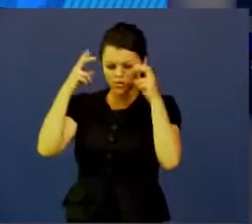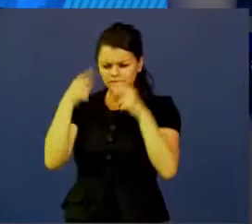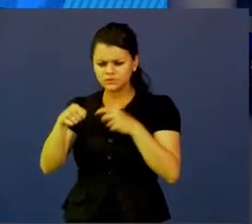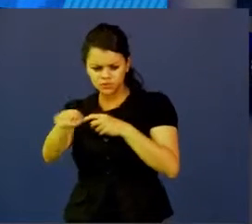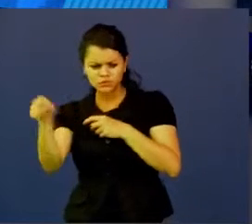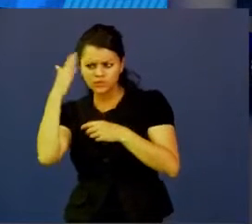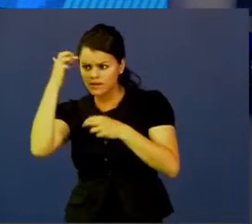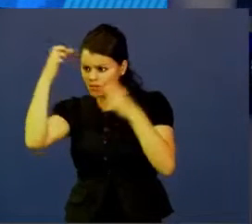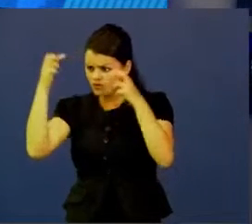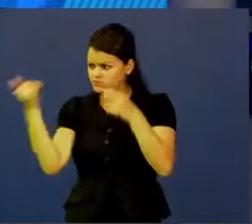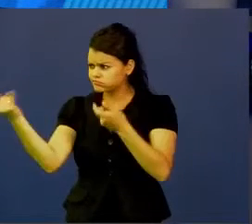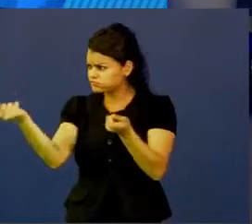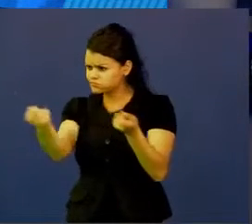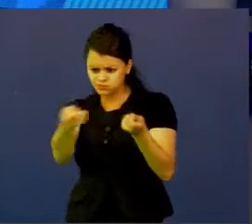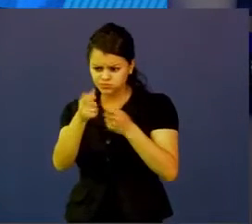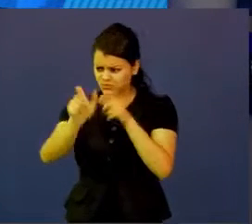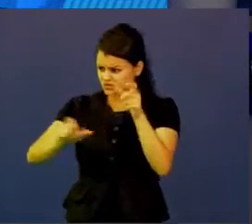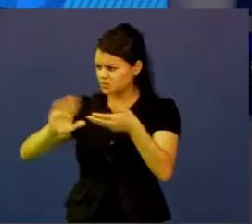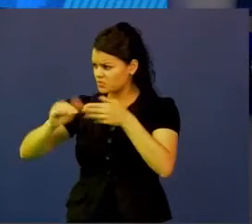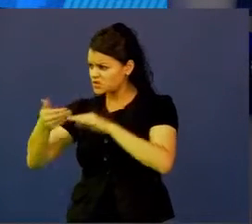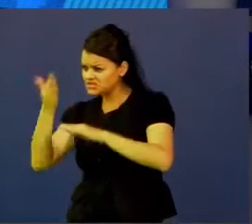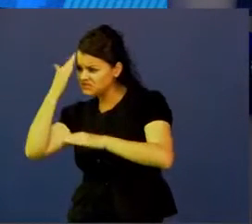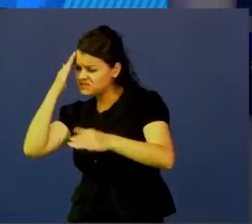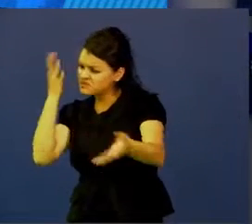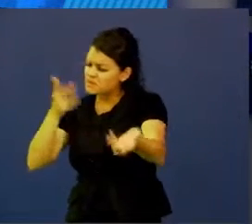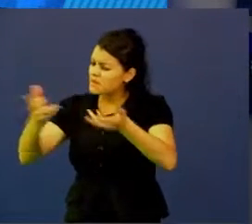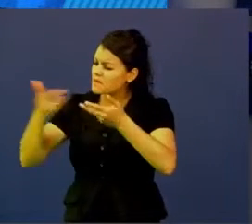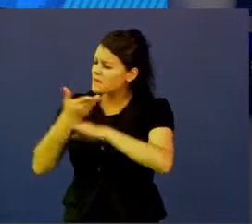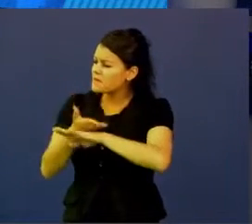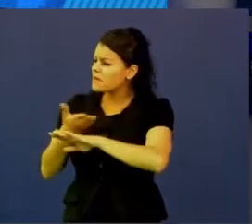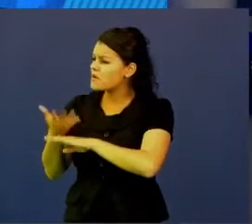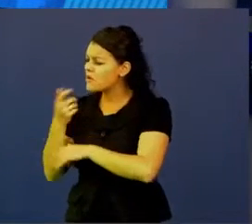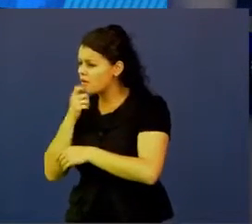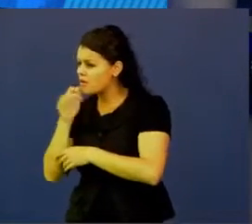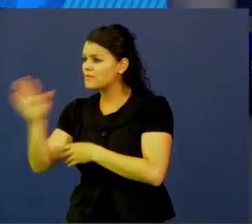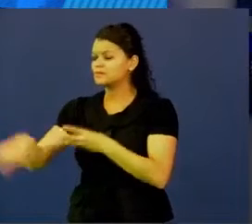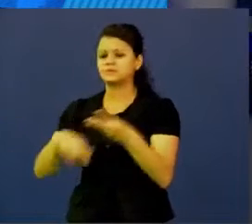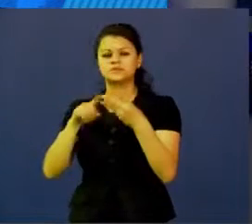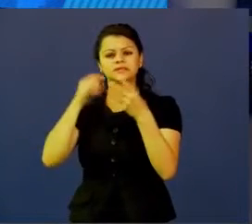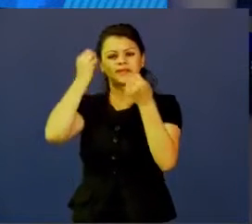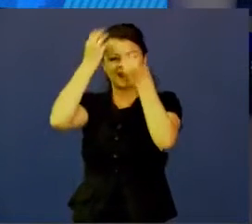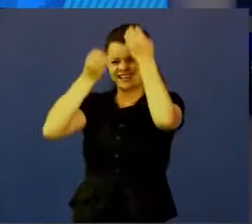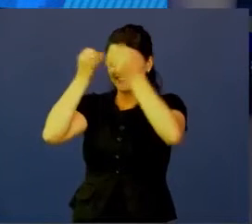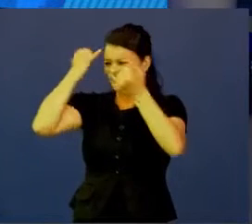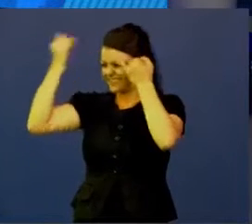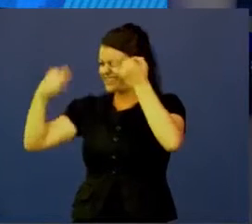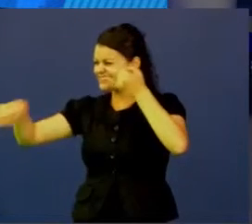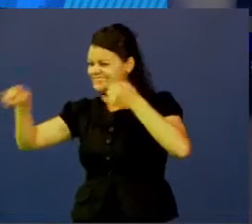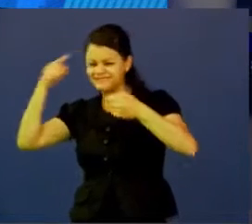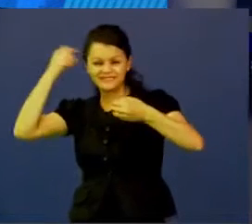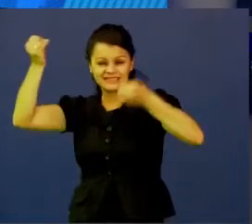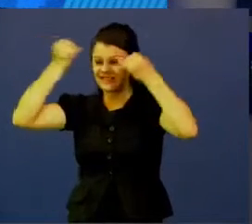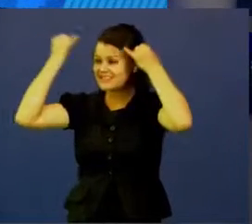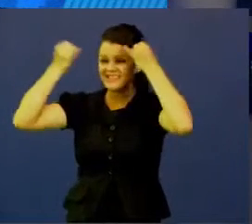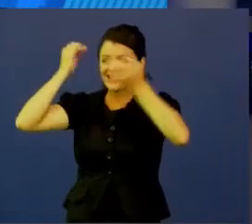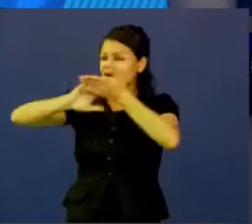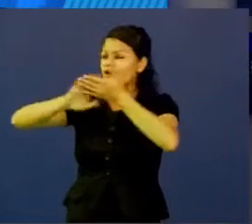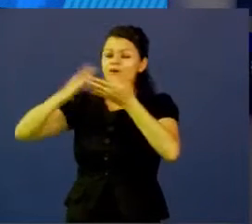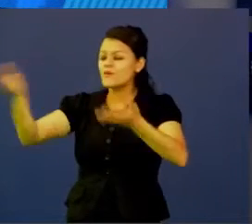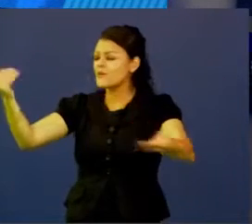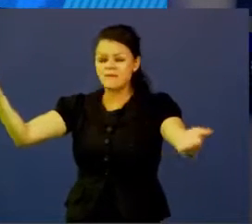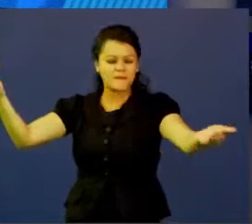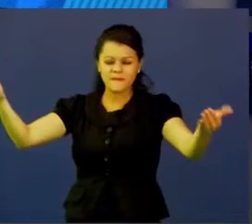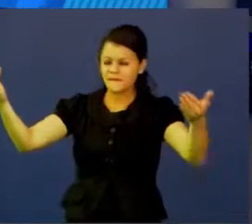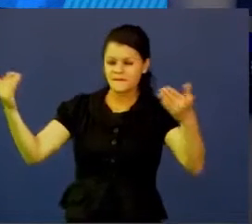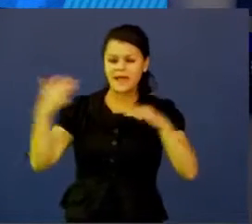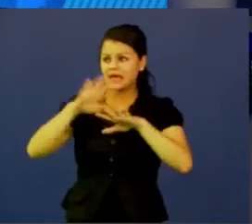aporta a ese reto, luego hago un paso de creatividad, pensamiento convergente, muchas, muchas ideas, luego